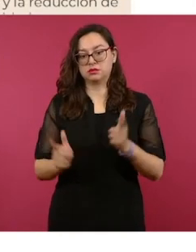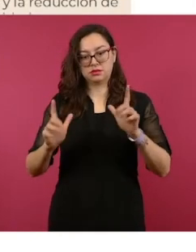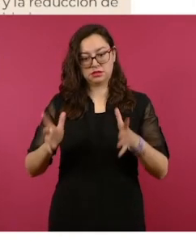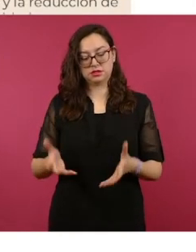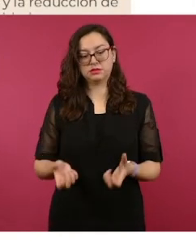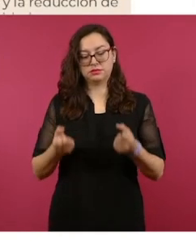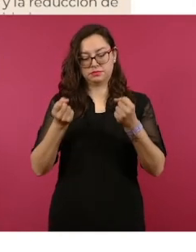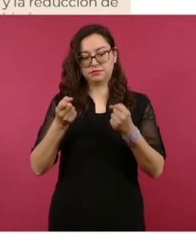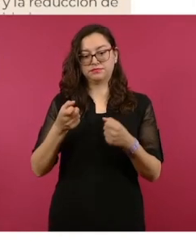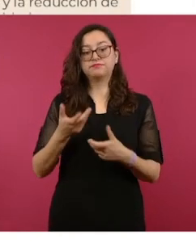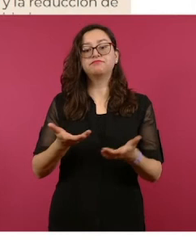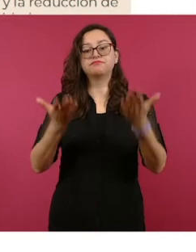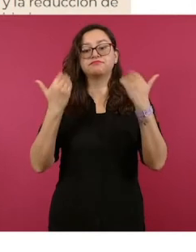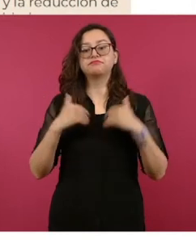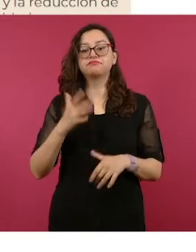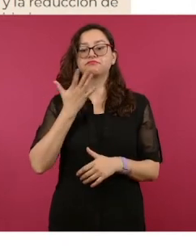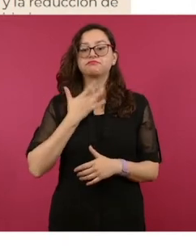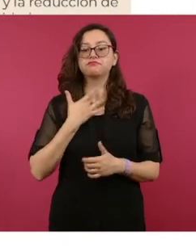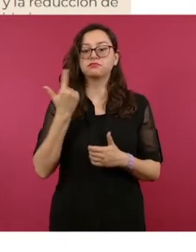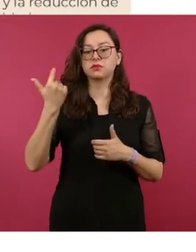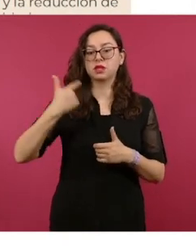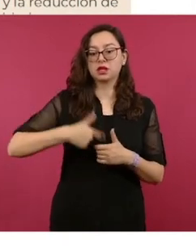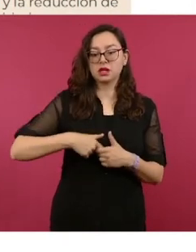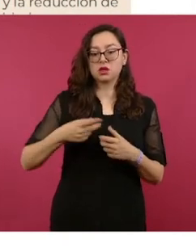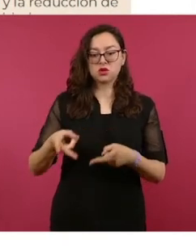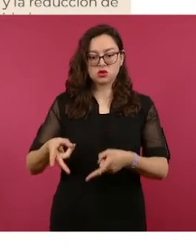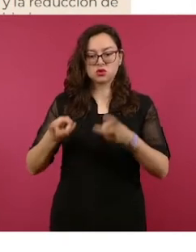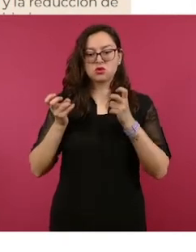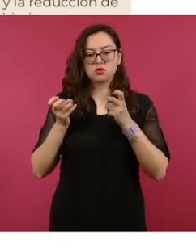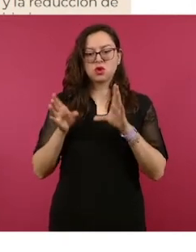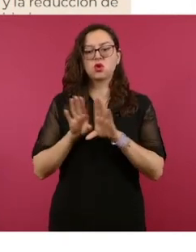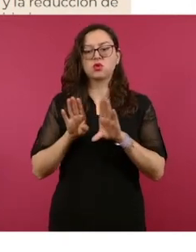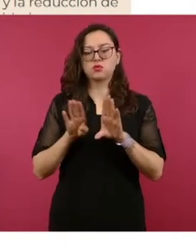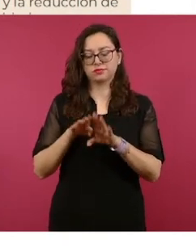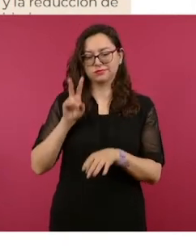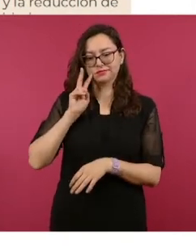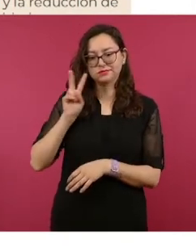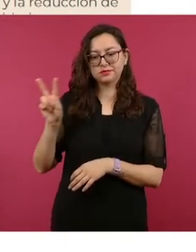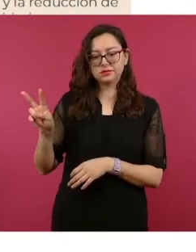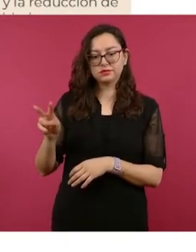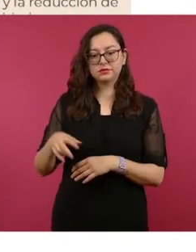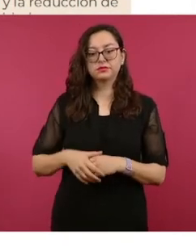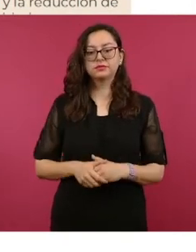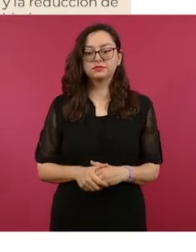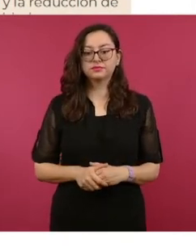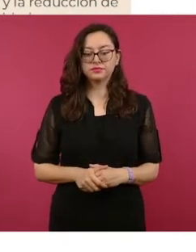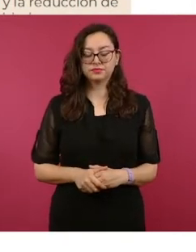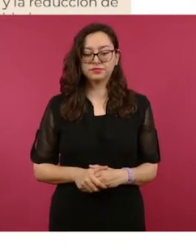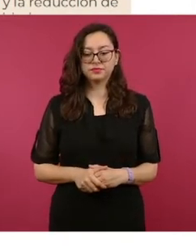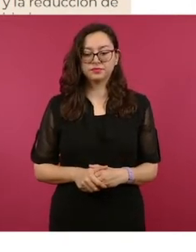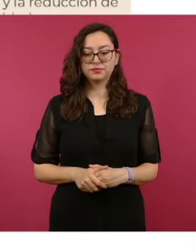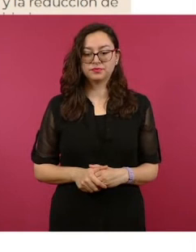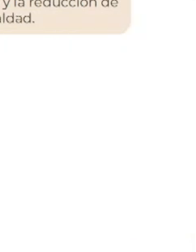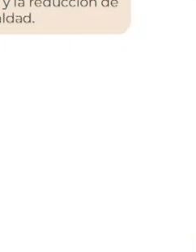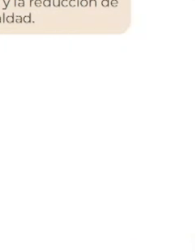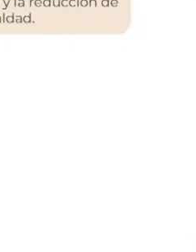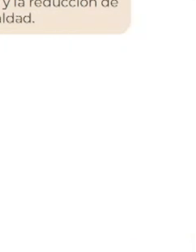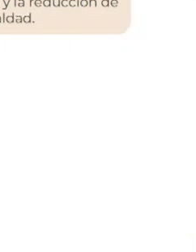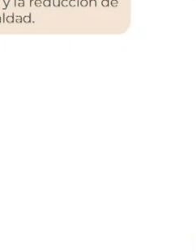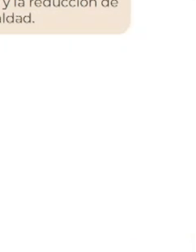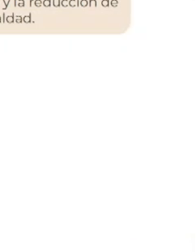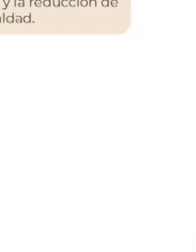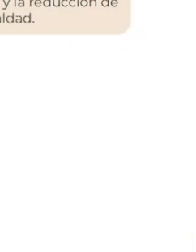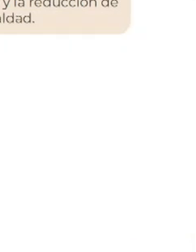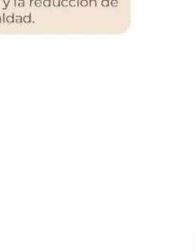Se tiene una disminución de 94.2 por ciento de este delito del